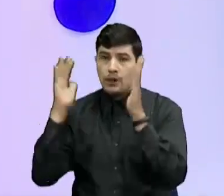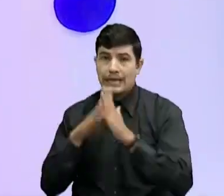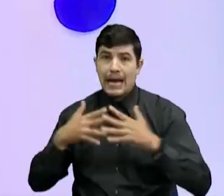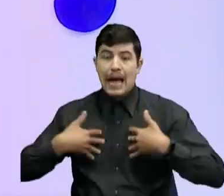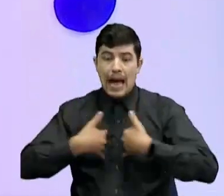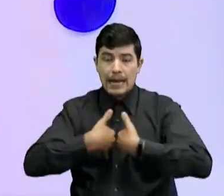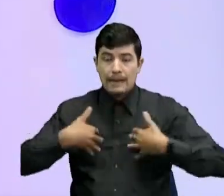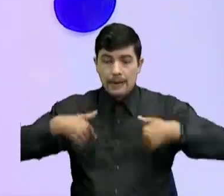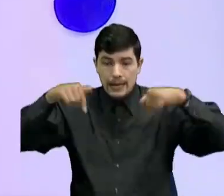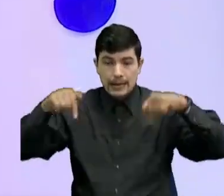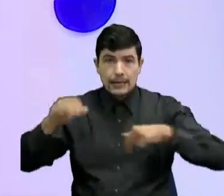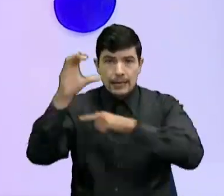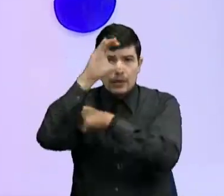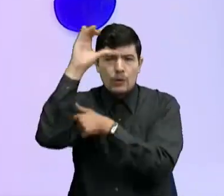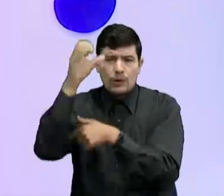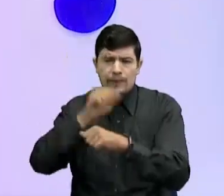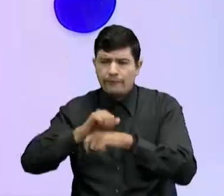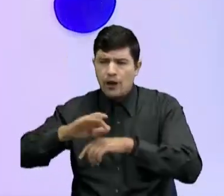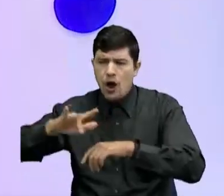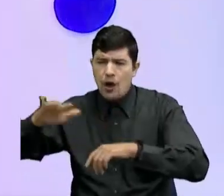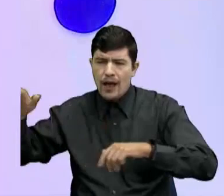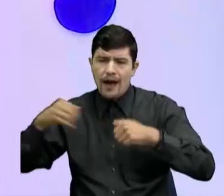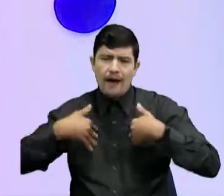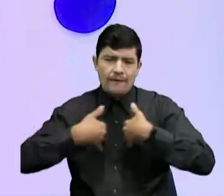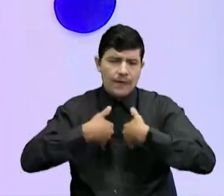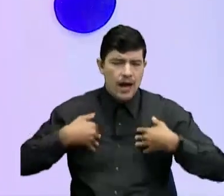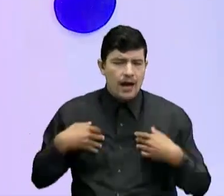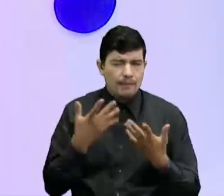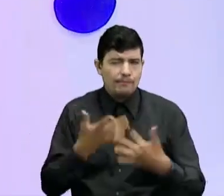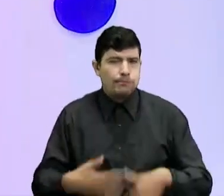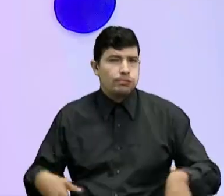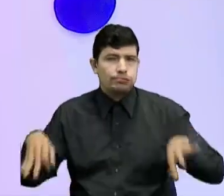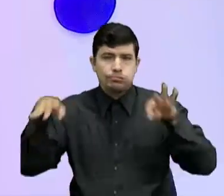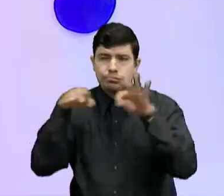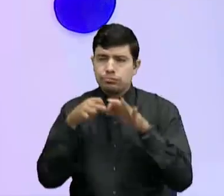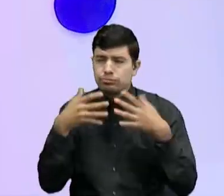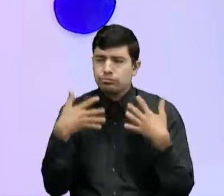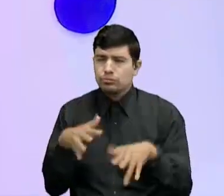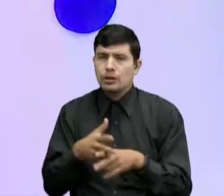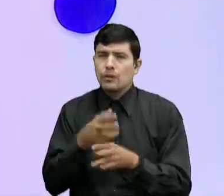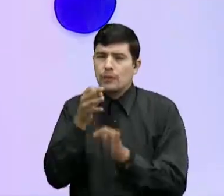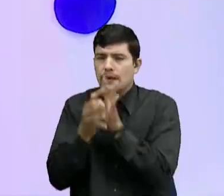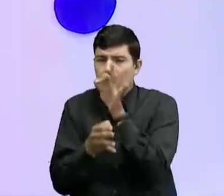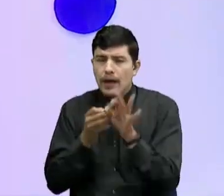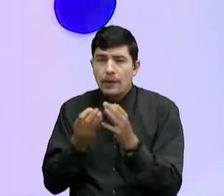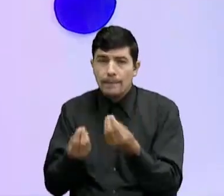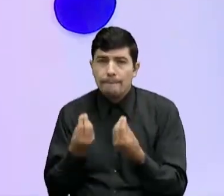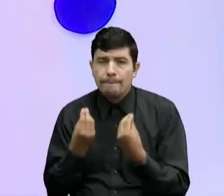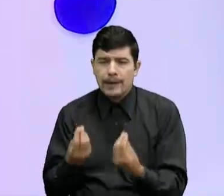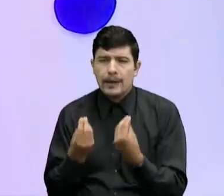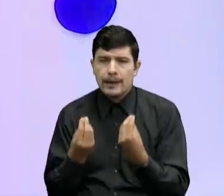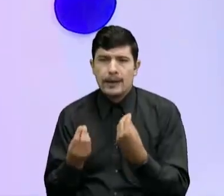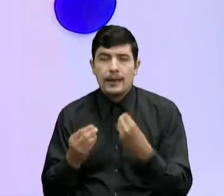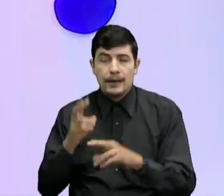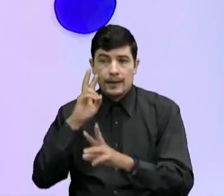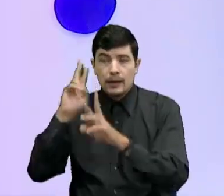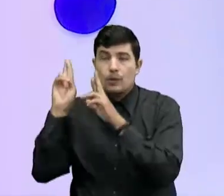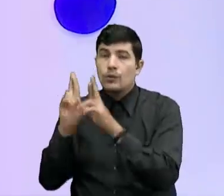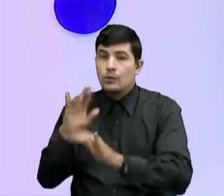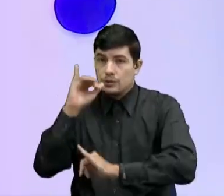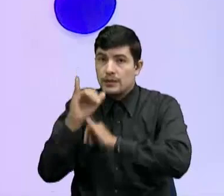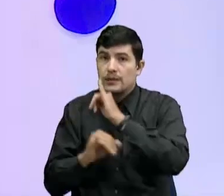acá En Colombia La flora y la fauna Que es fundamental Por supuesto Para destacarnos A nivel